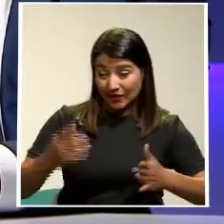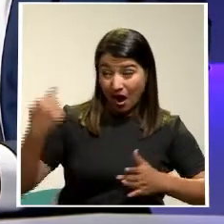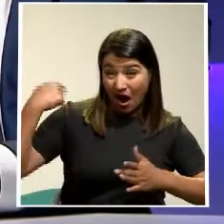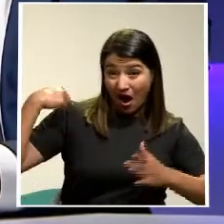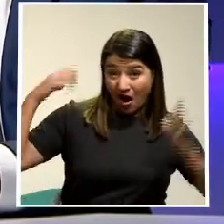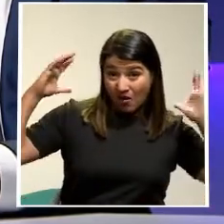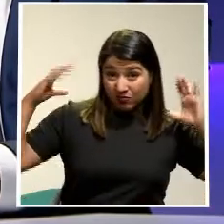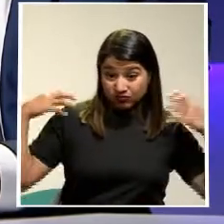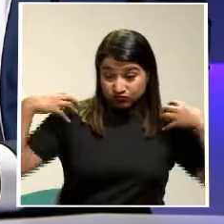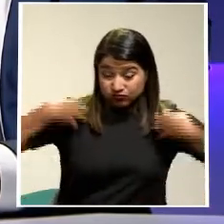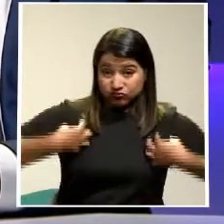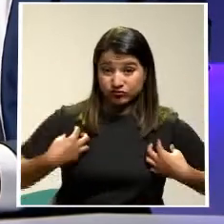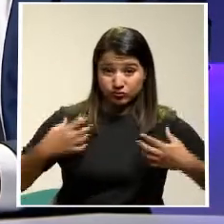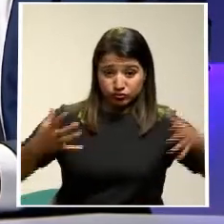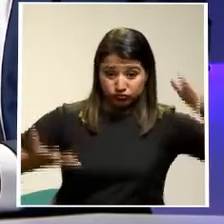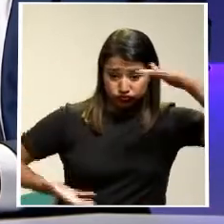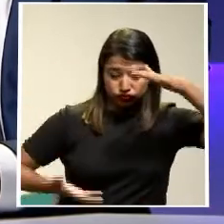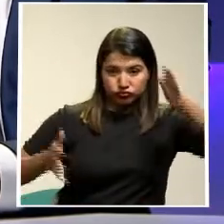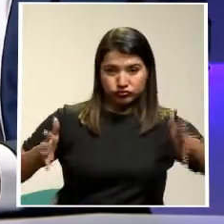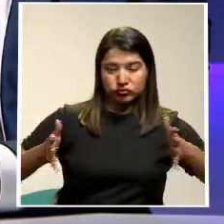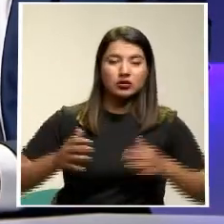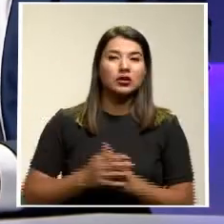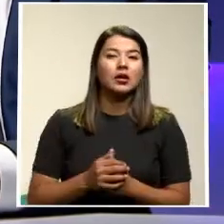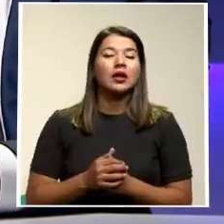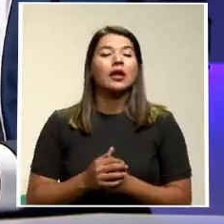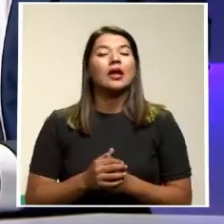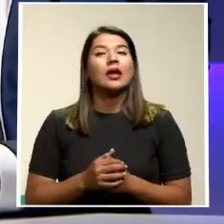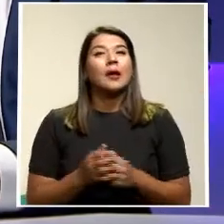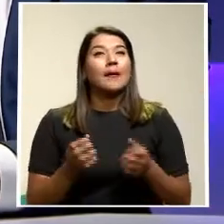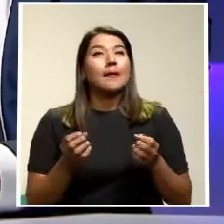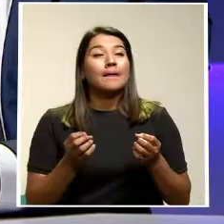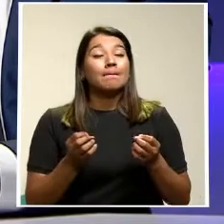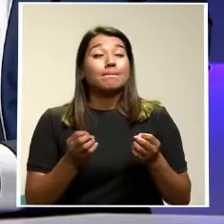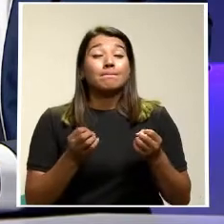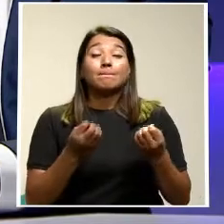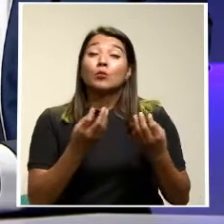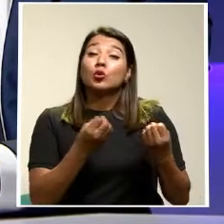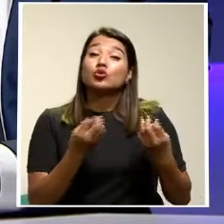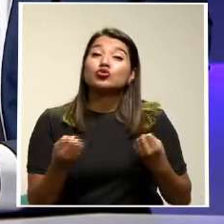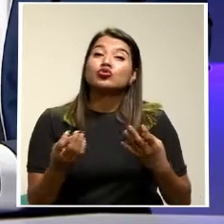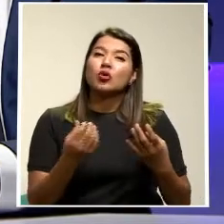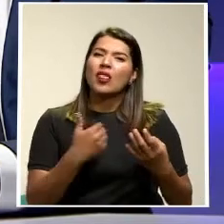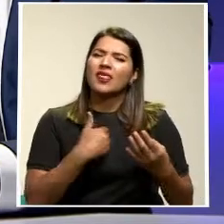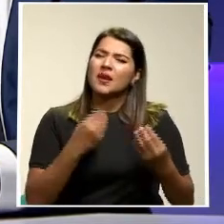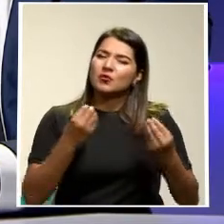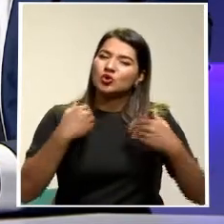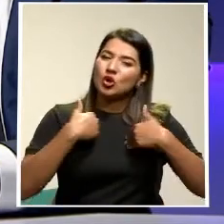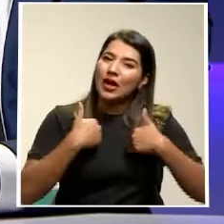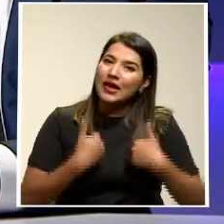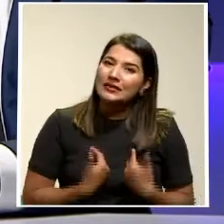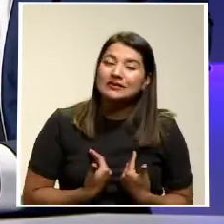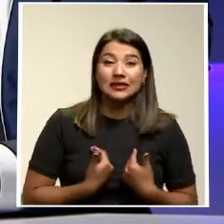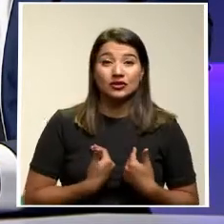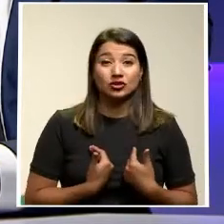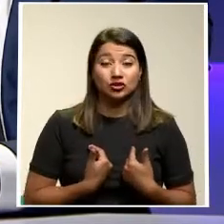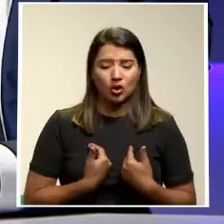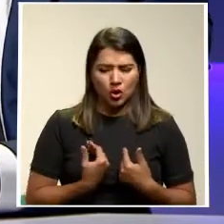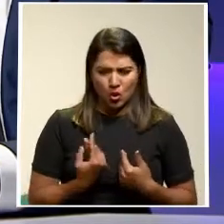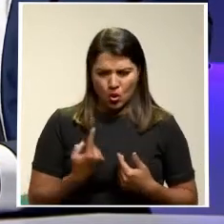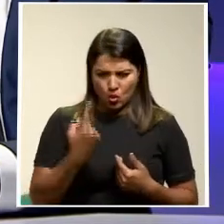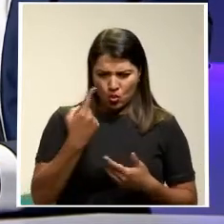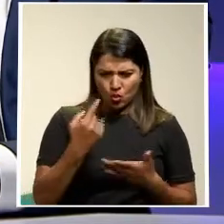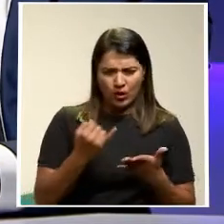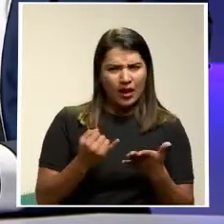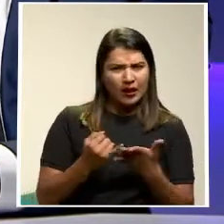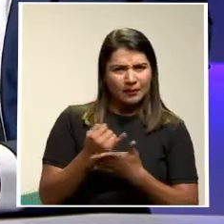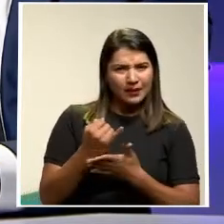Ocupacional Muy fuerte Porque muchos Tienen un enorme Desgaste físico Yo hice un reportaje Hace